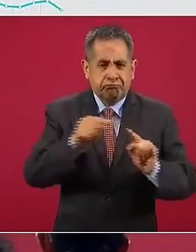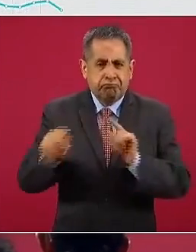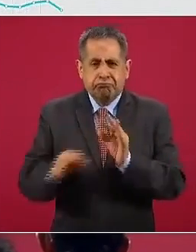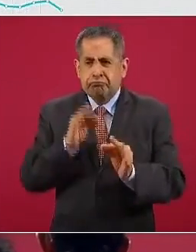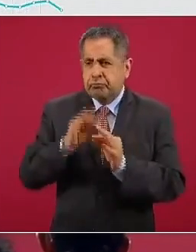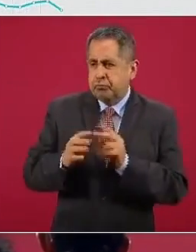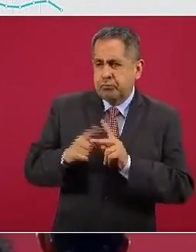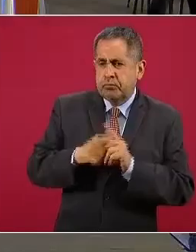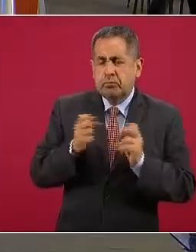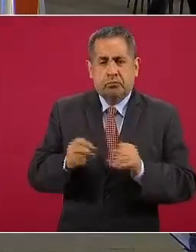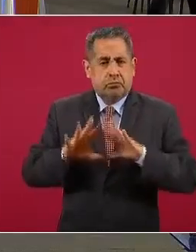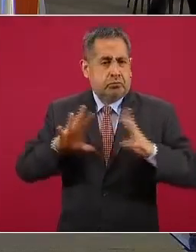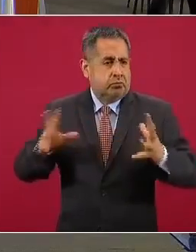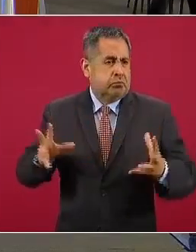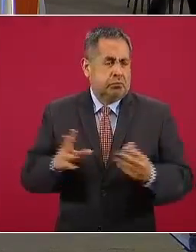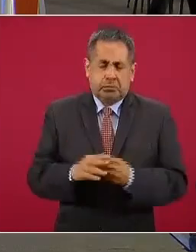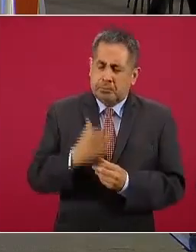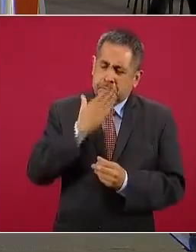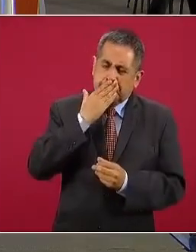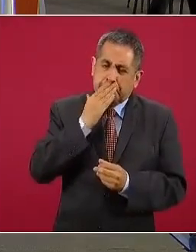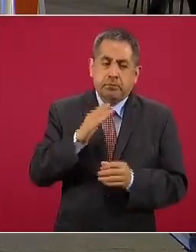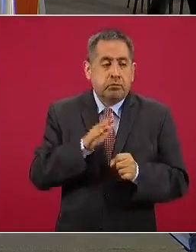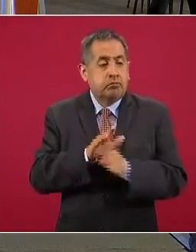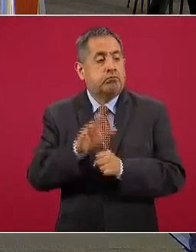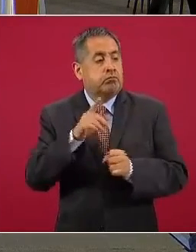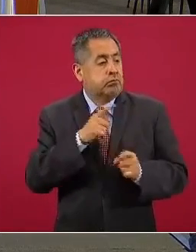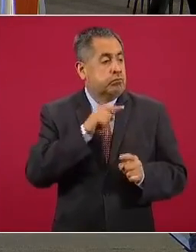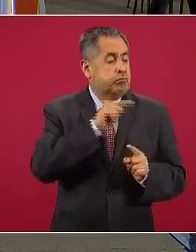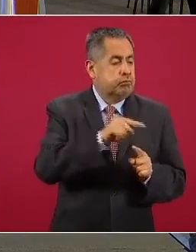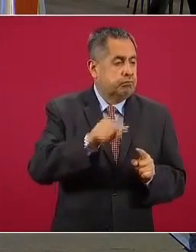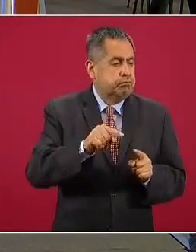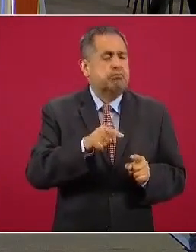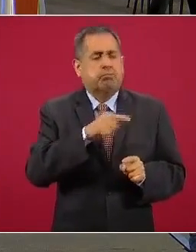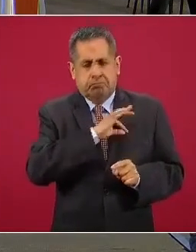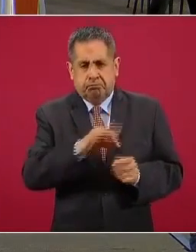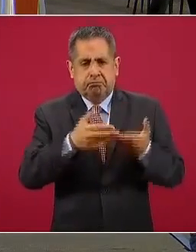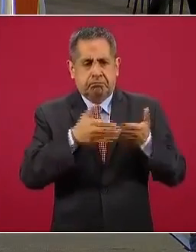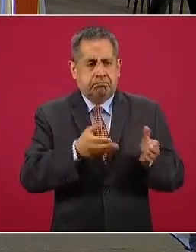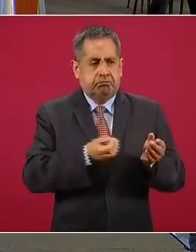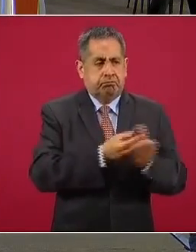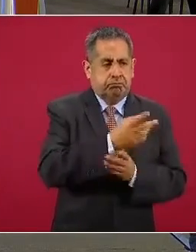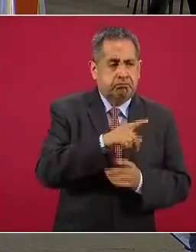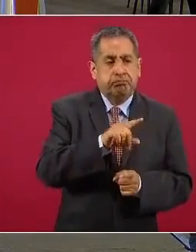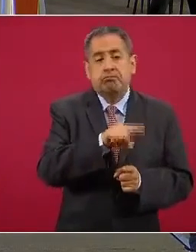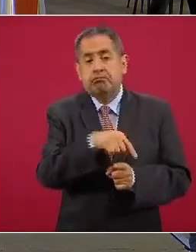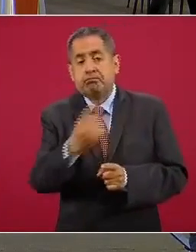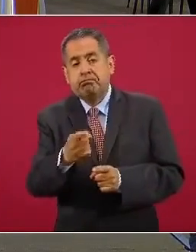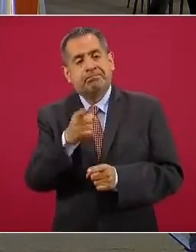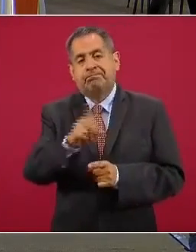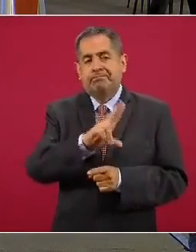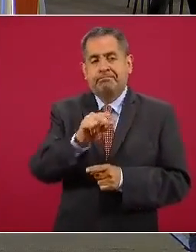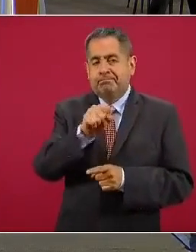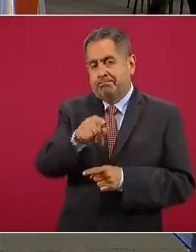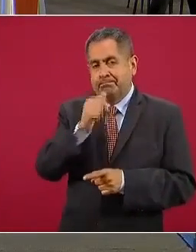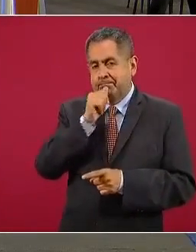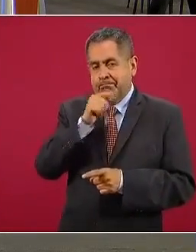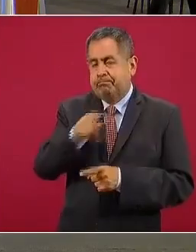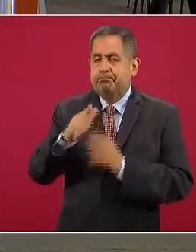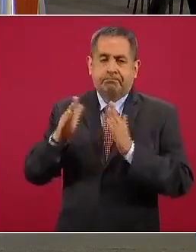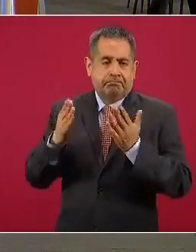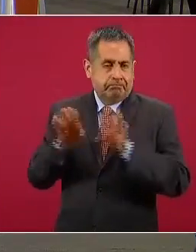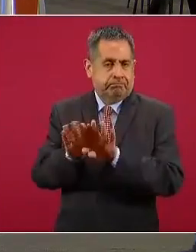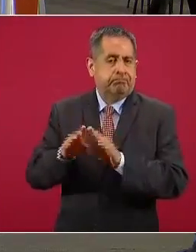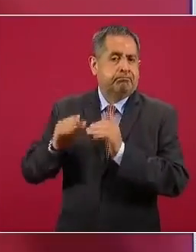numéricos y técnicos, qué actividades permiten el desconfinamiento, favorecen la actividad económica y la